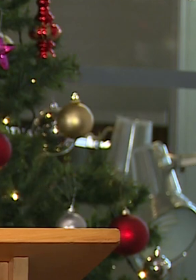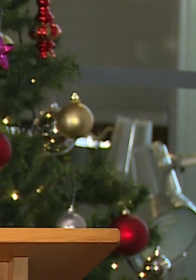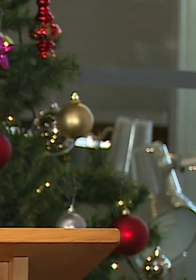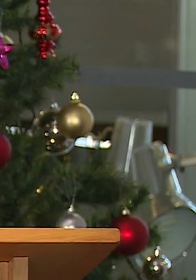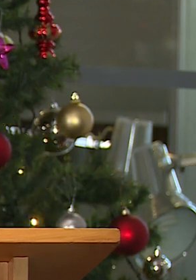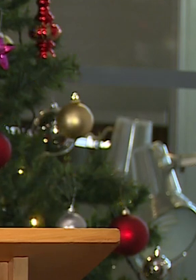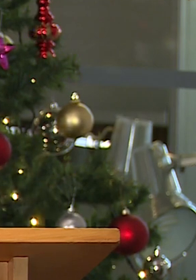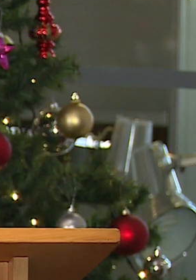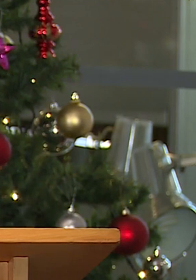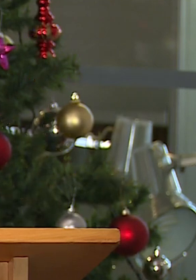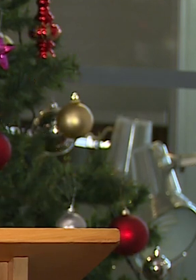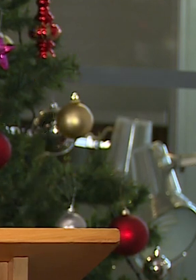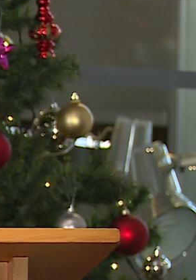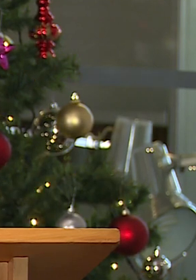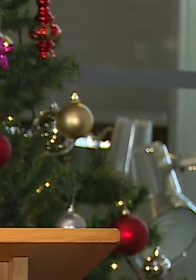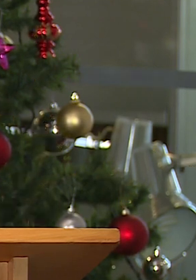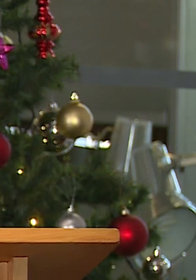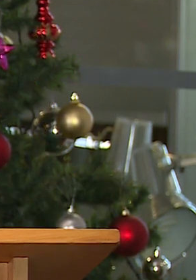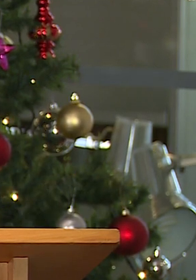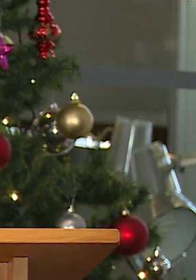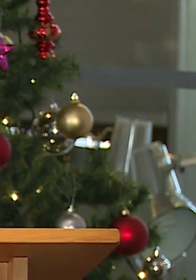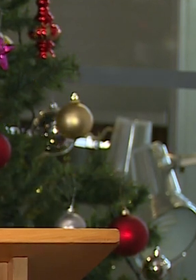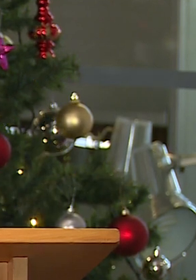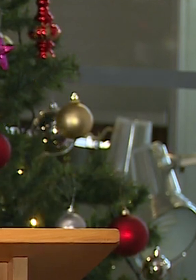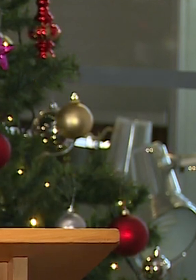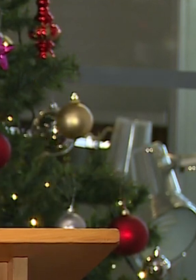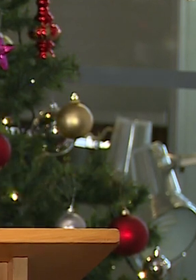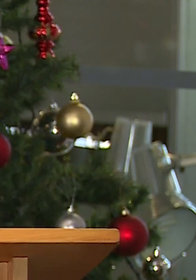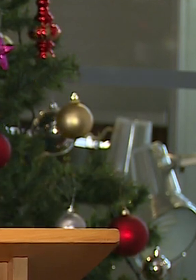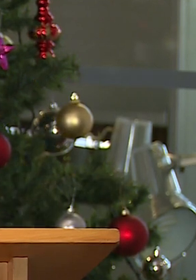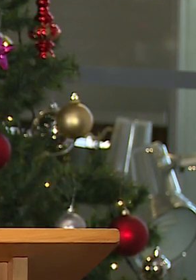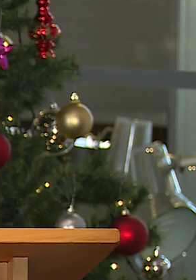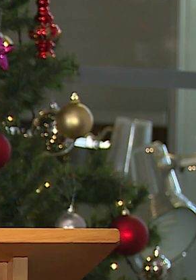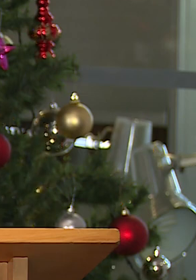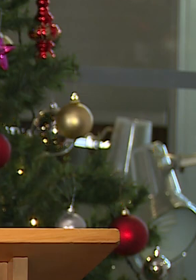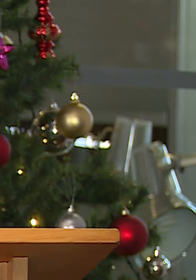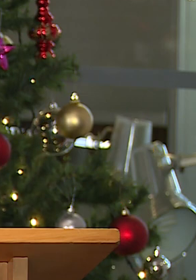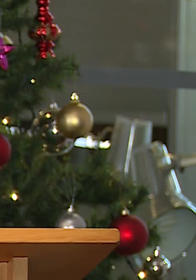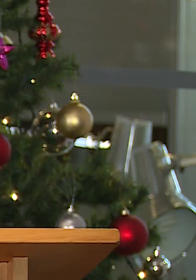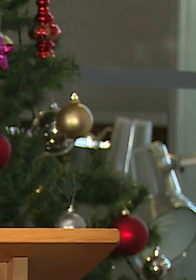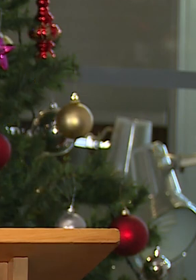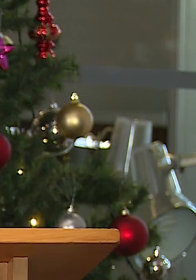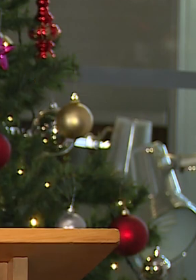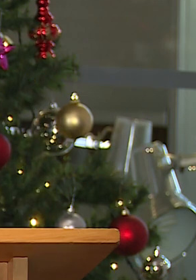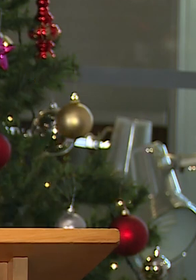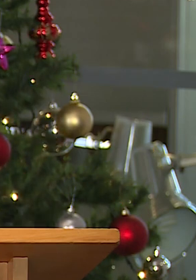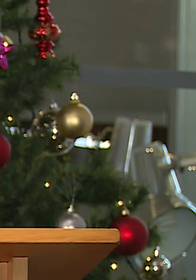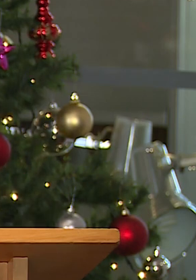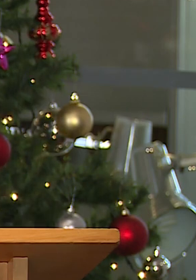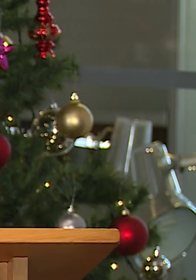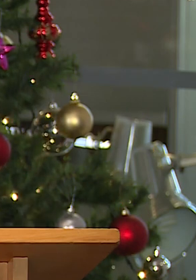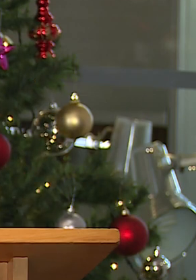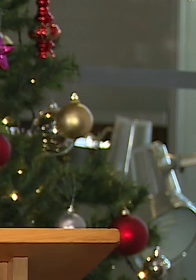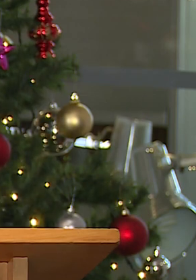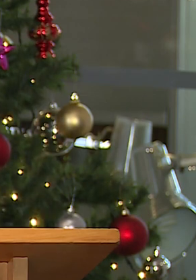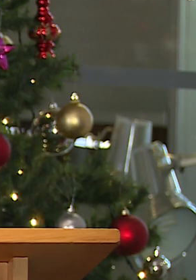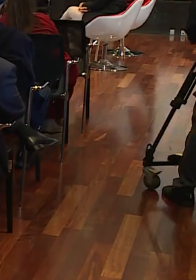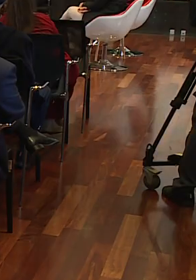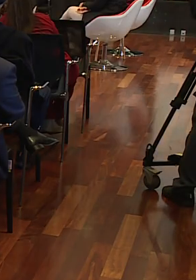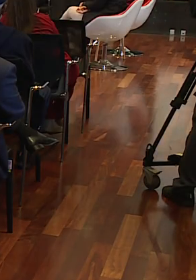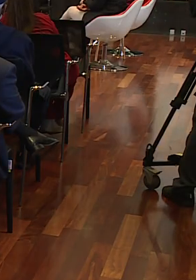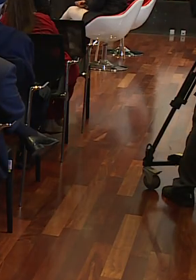Para dar inicio a esta actividad, dejo con ustedes al director de la Biblioteca del Congreso Nacional, don Diego Mate Palacios.